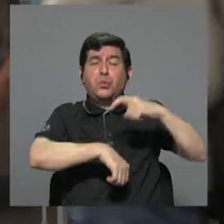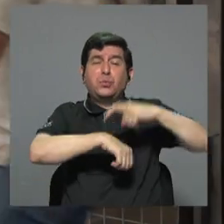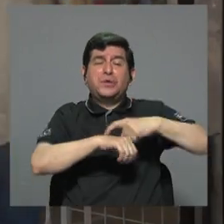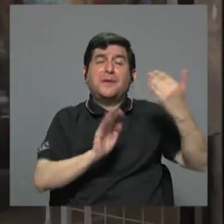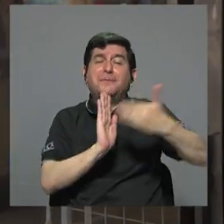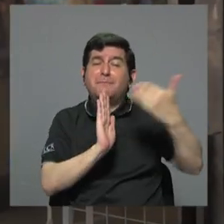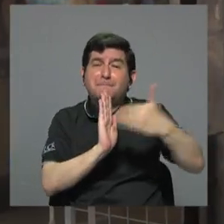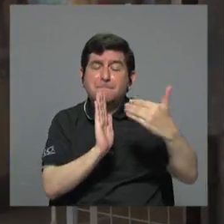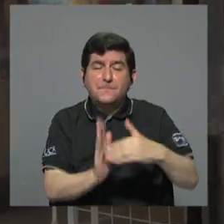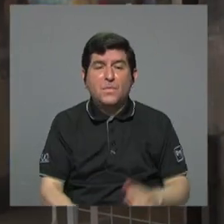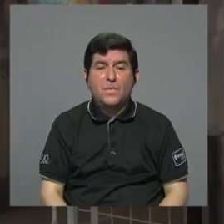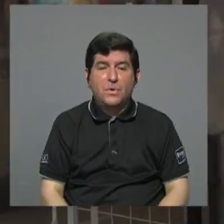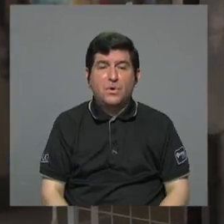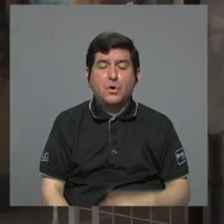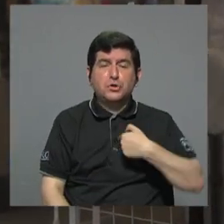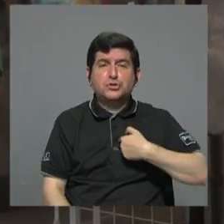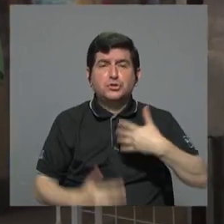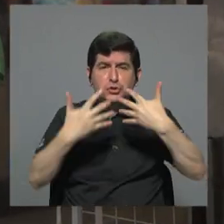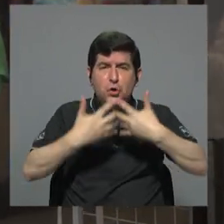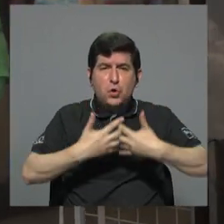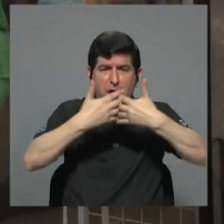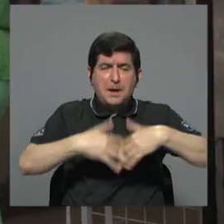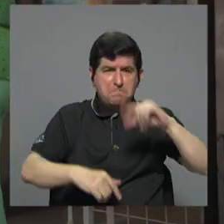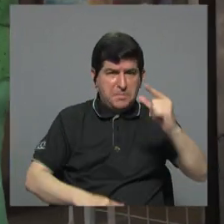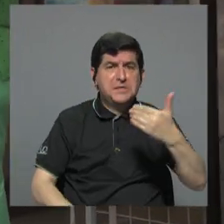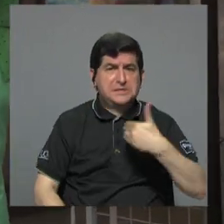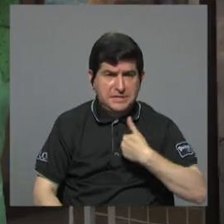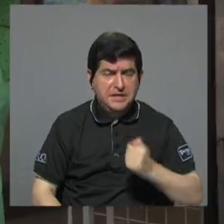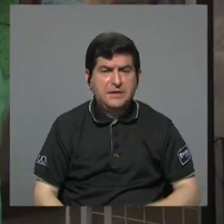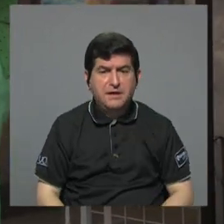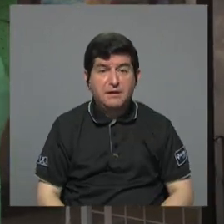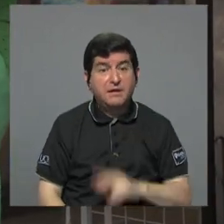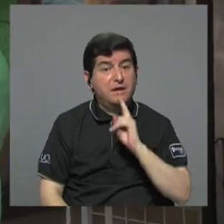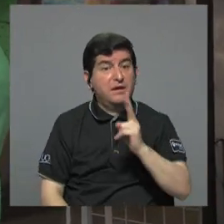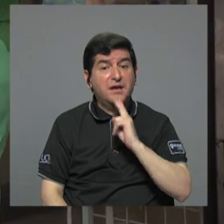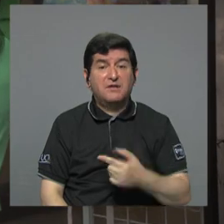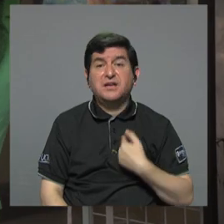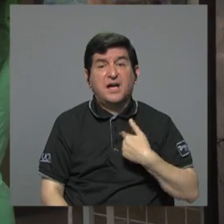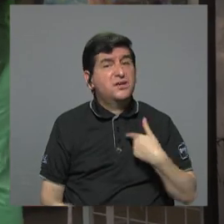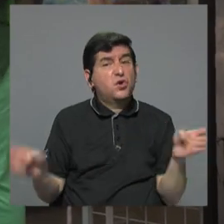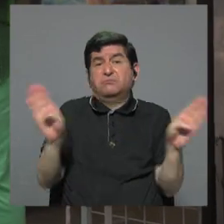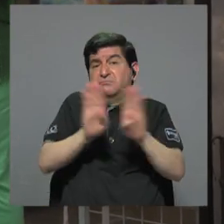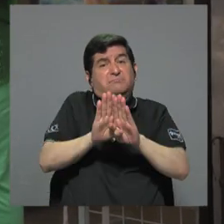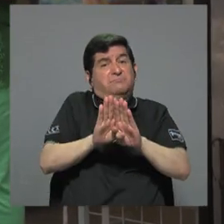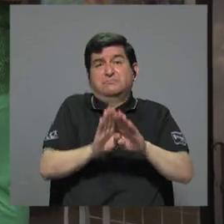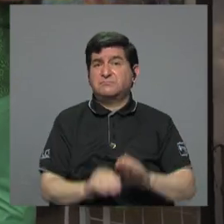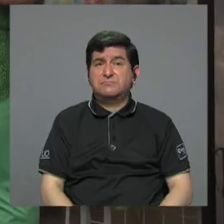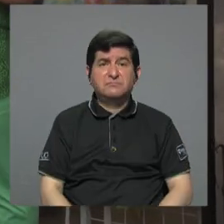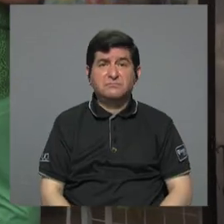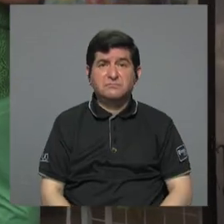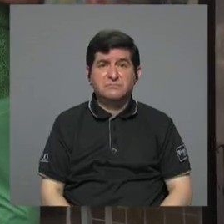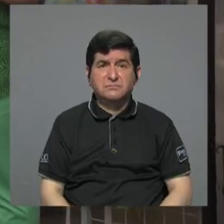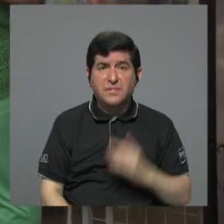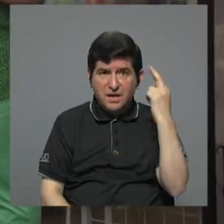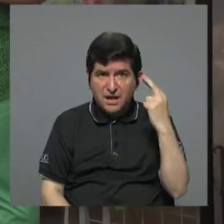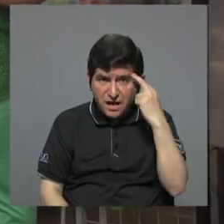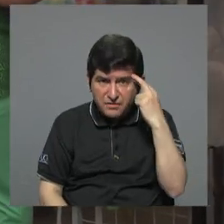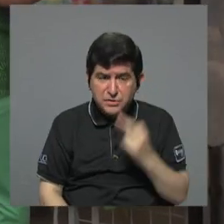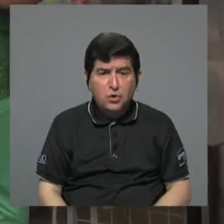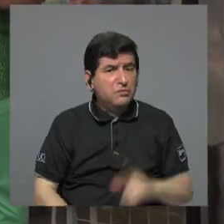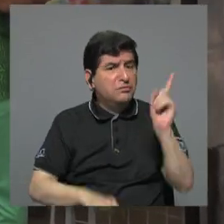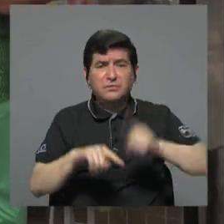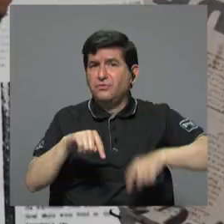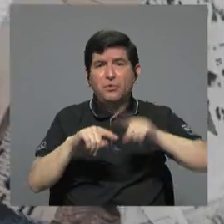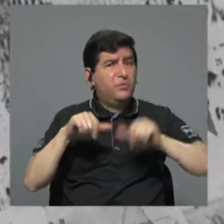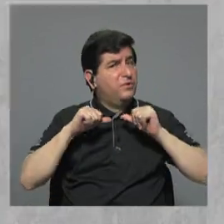tenía una empresita pequeña y la verdad es que la tuve que cerrarla porque la verdad es que ya no se